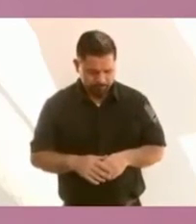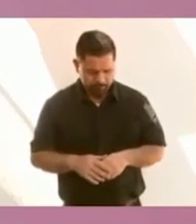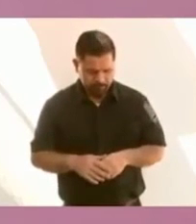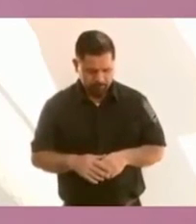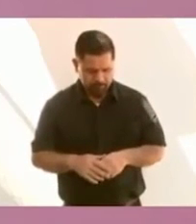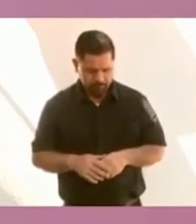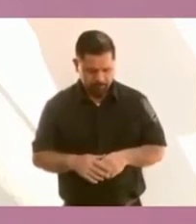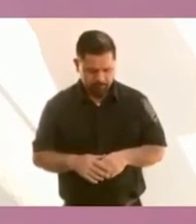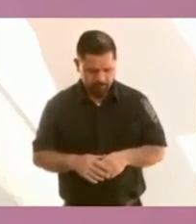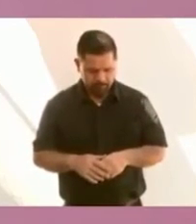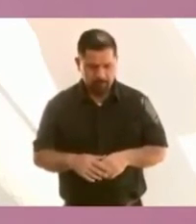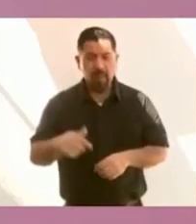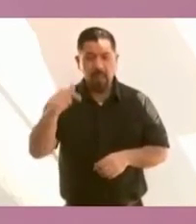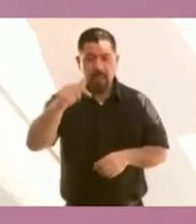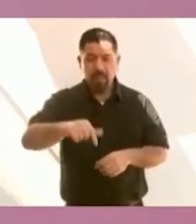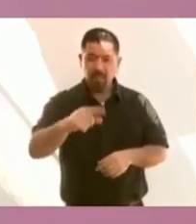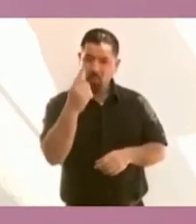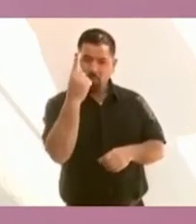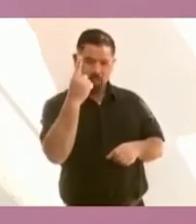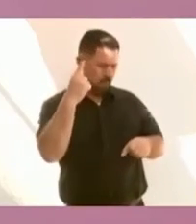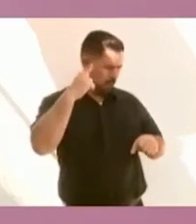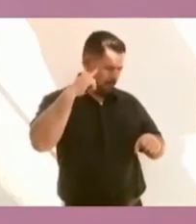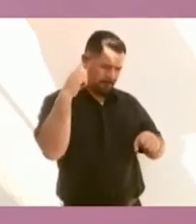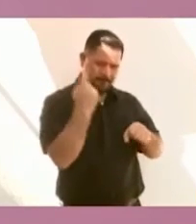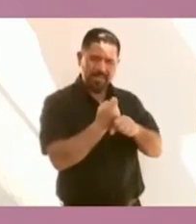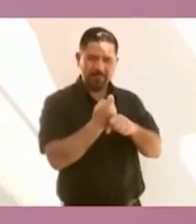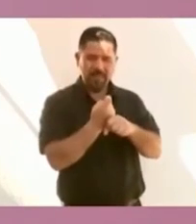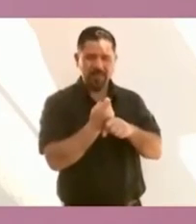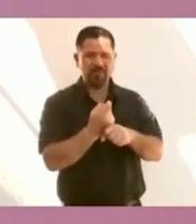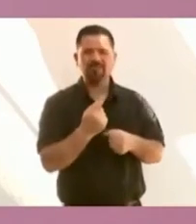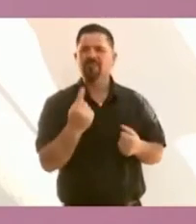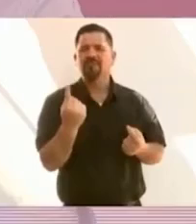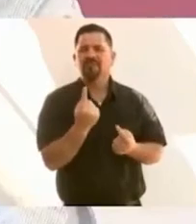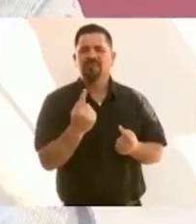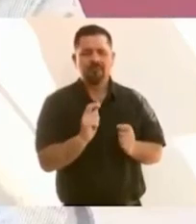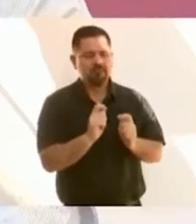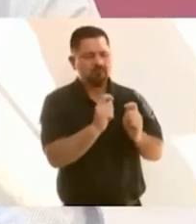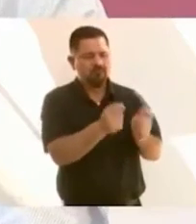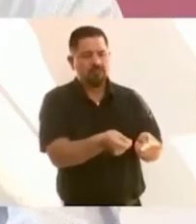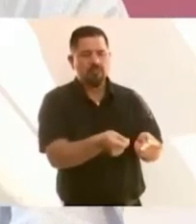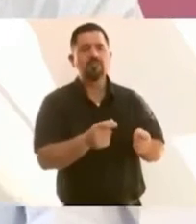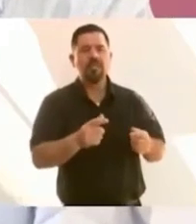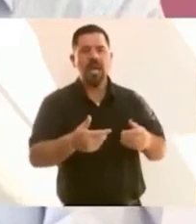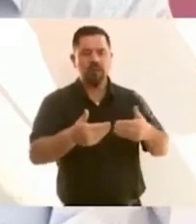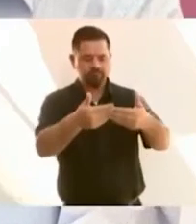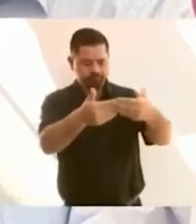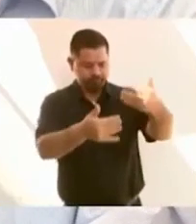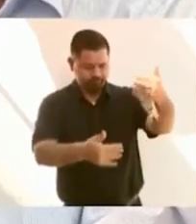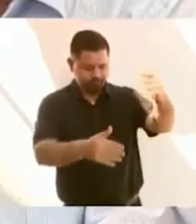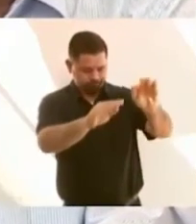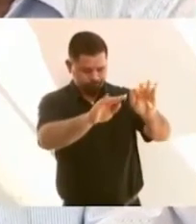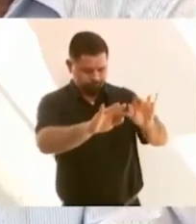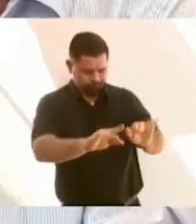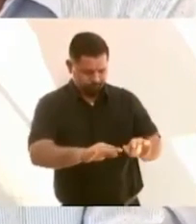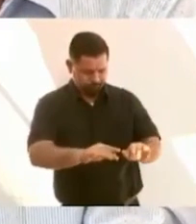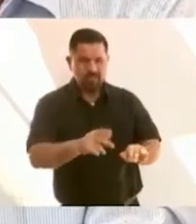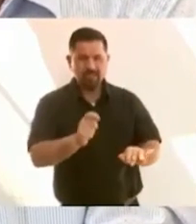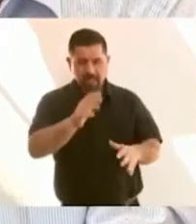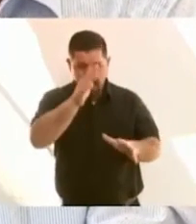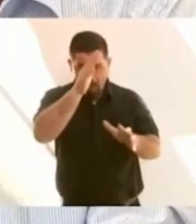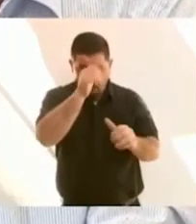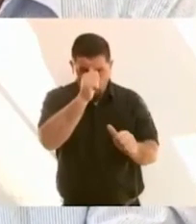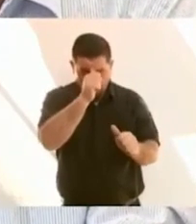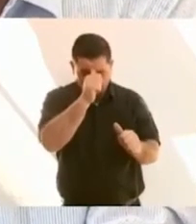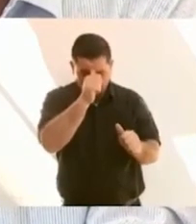primero, y acabo de entregar un oficio, un convenio para